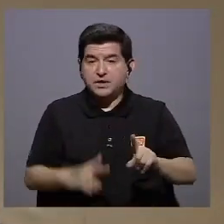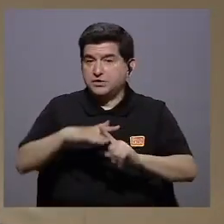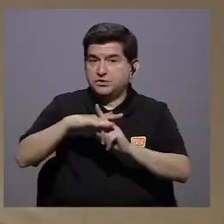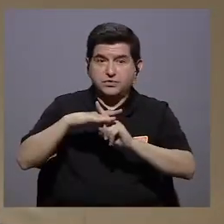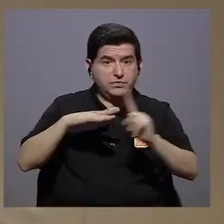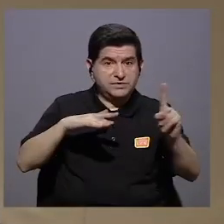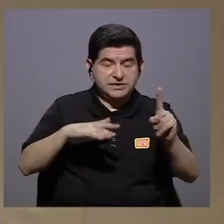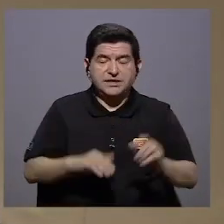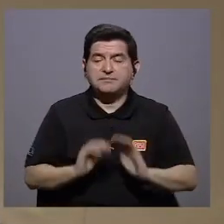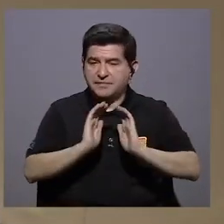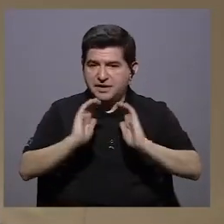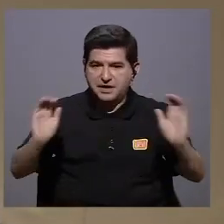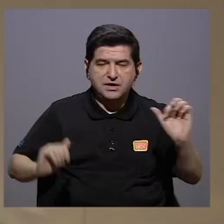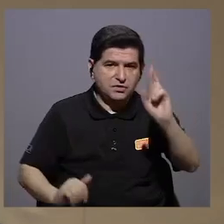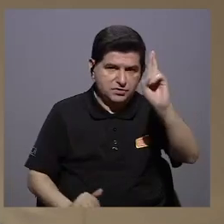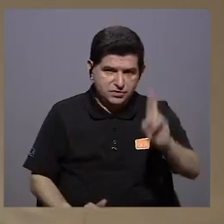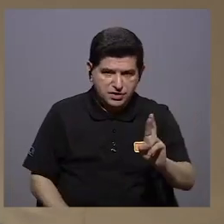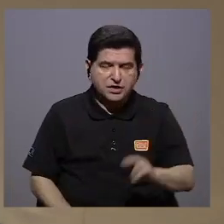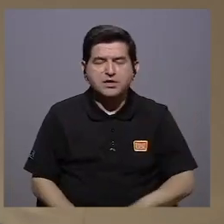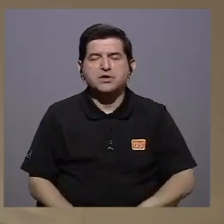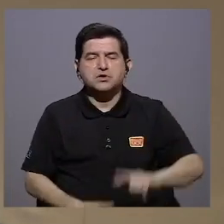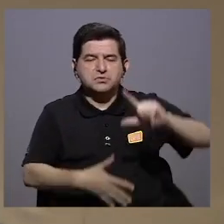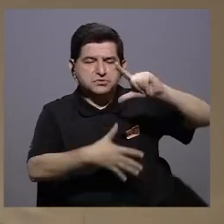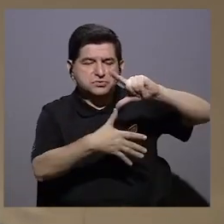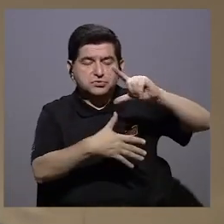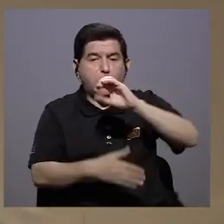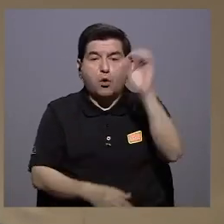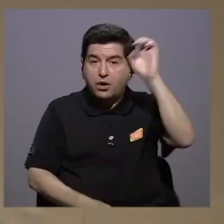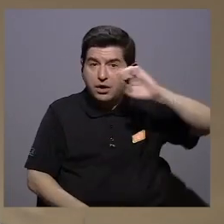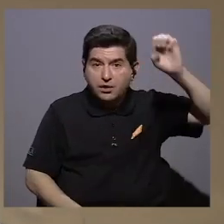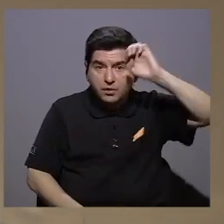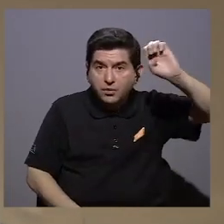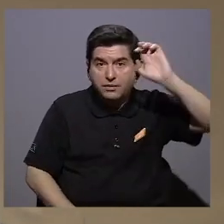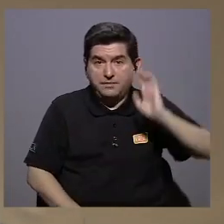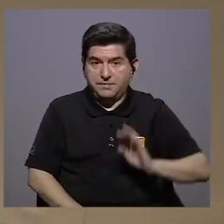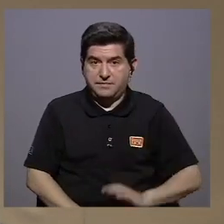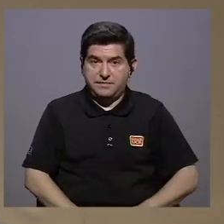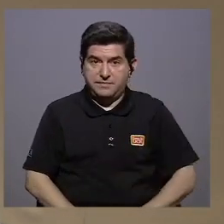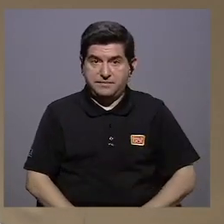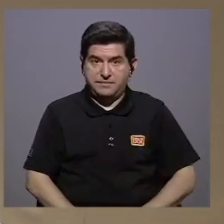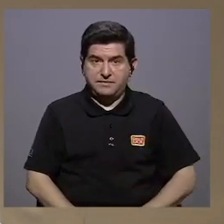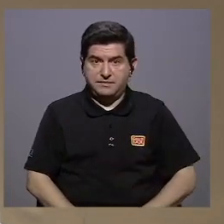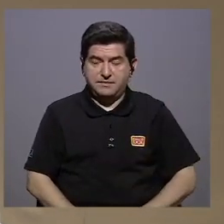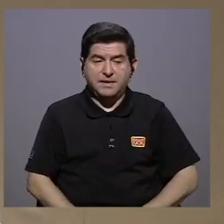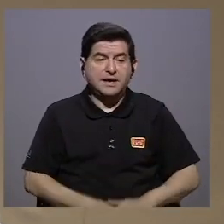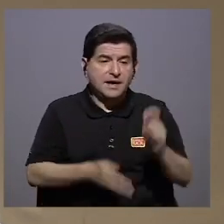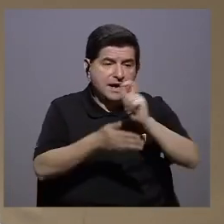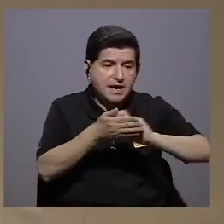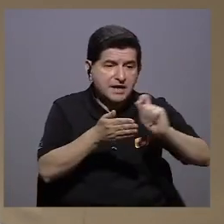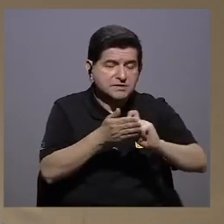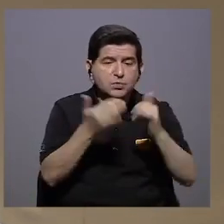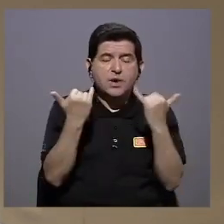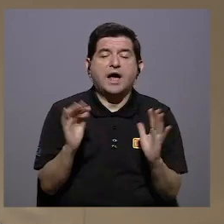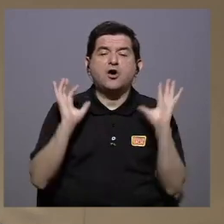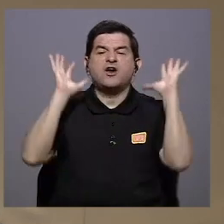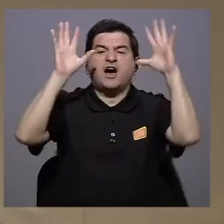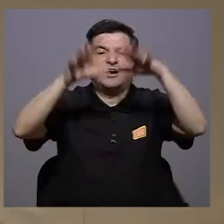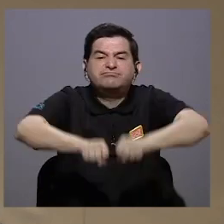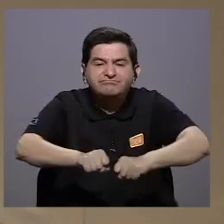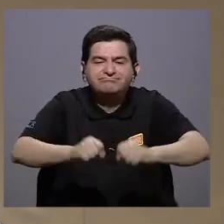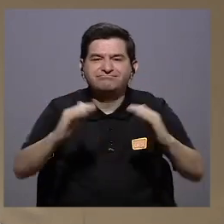no escapa a una niñez costarricense, latinoamericanista o inclusive europea, de que la escuela invadió la casa.